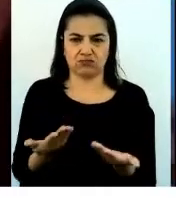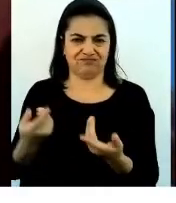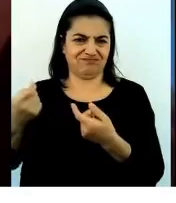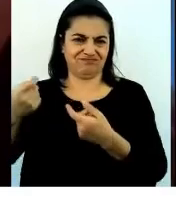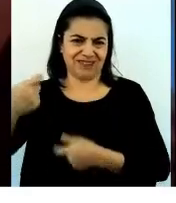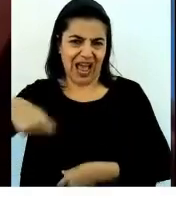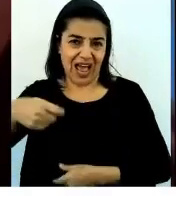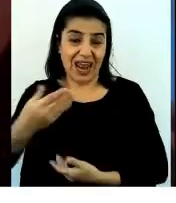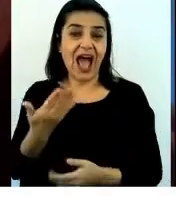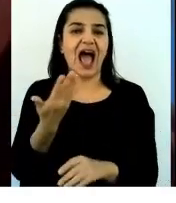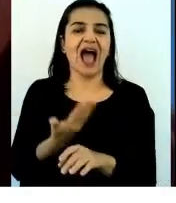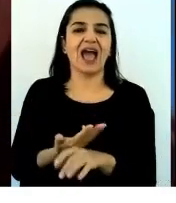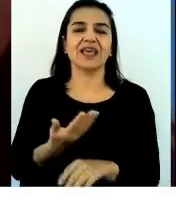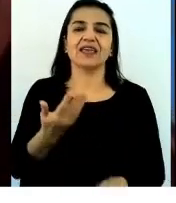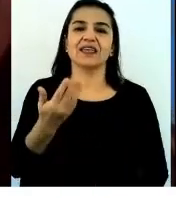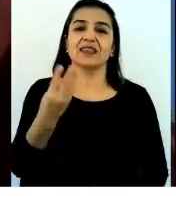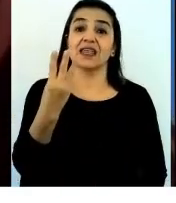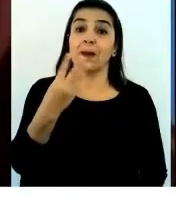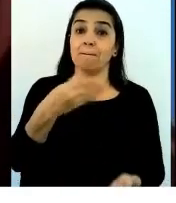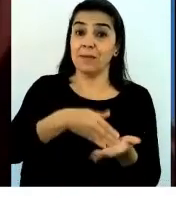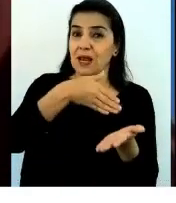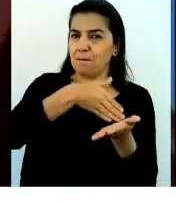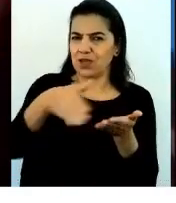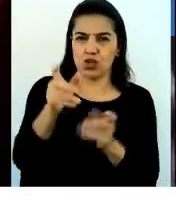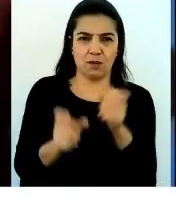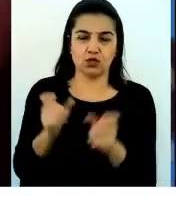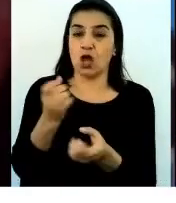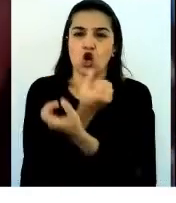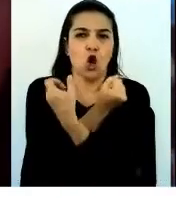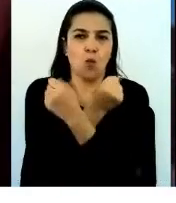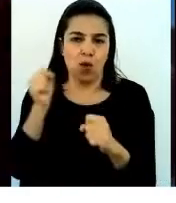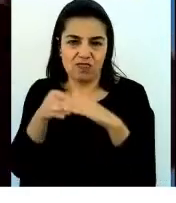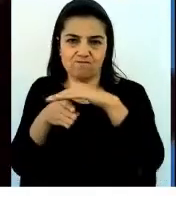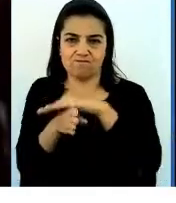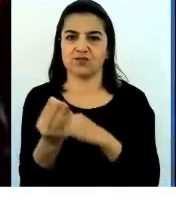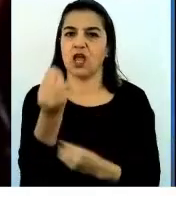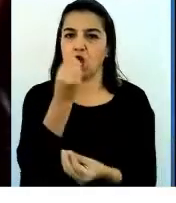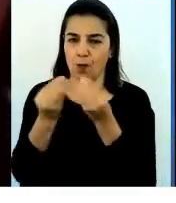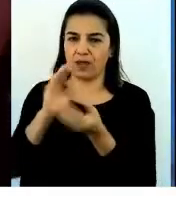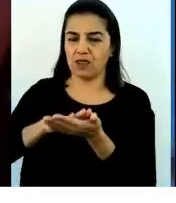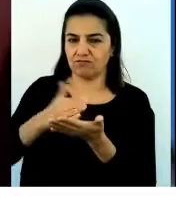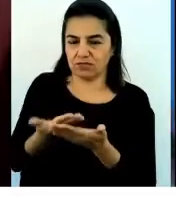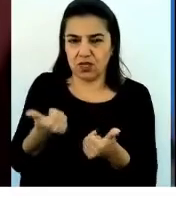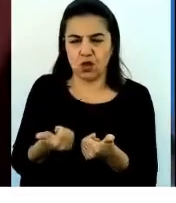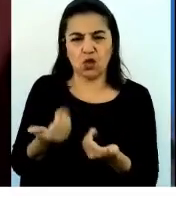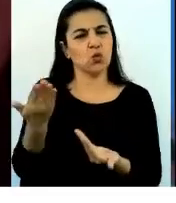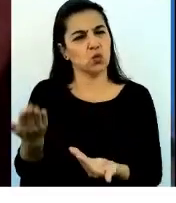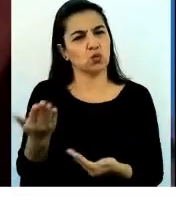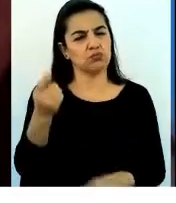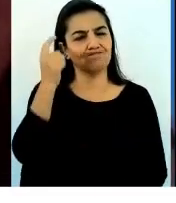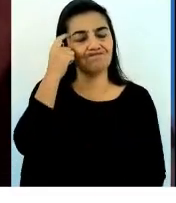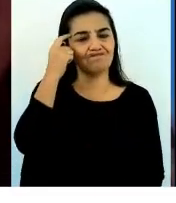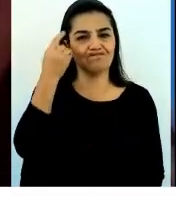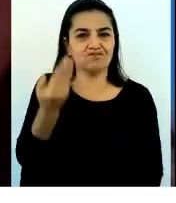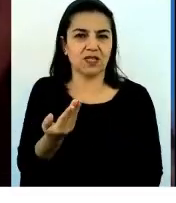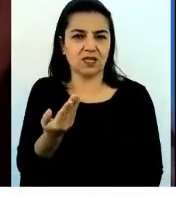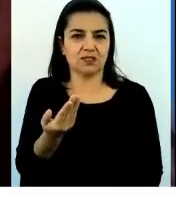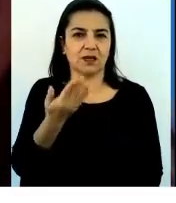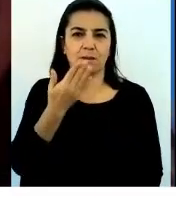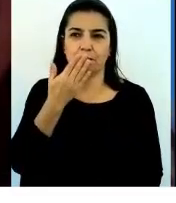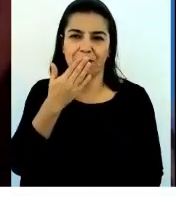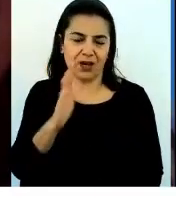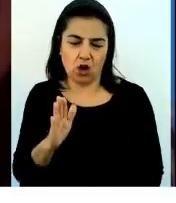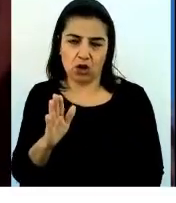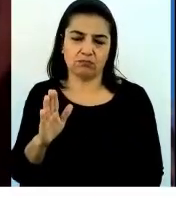3.000 millones de personas que no pueden acceder a ella. ¿Qué propones tú o qué te parece que es importante hacer para bajar el precio